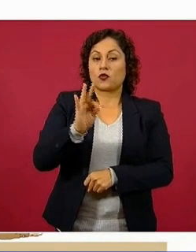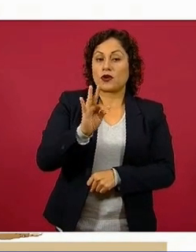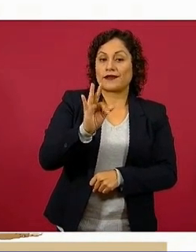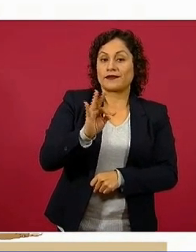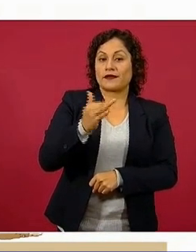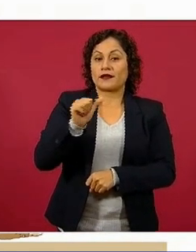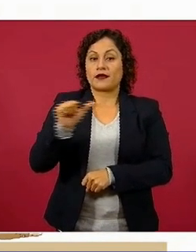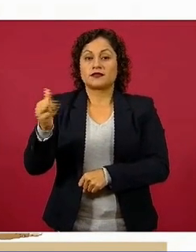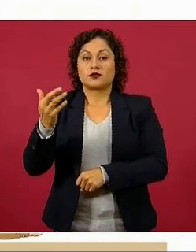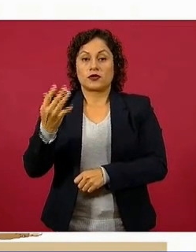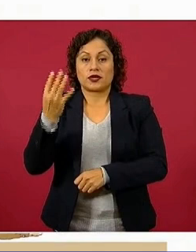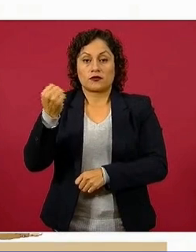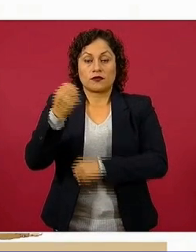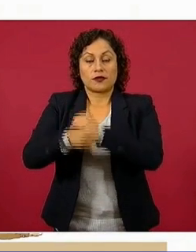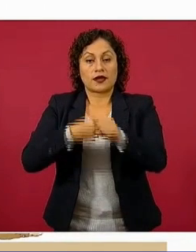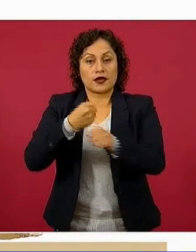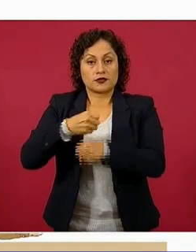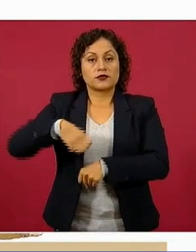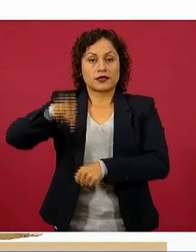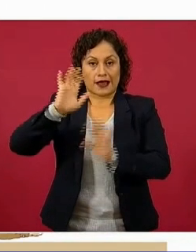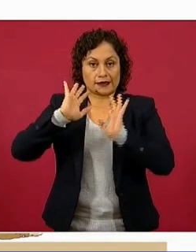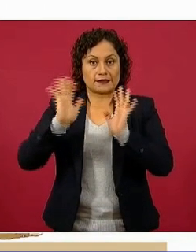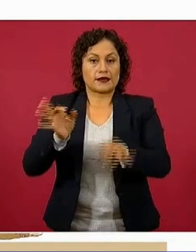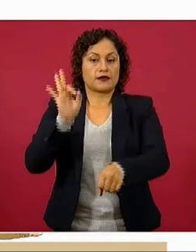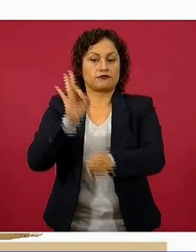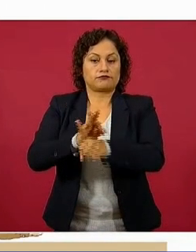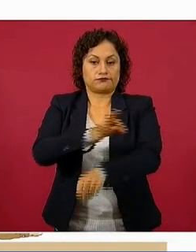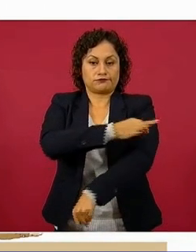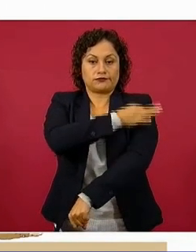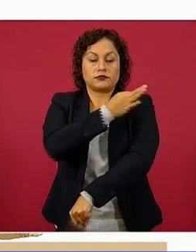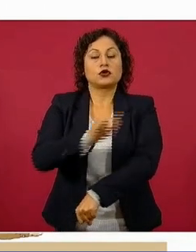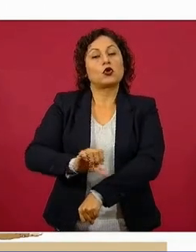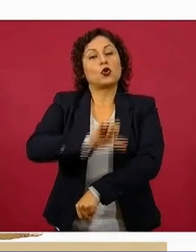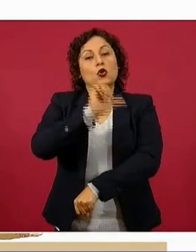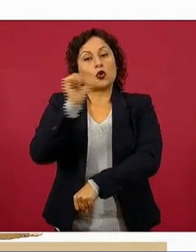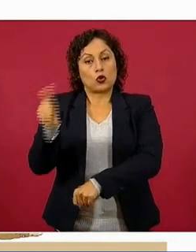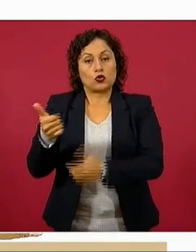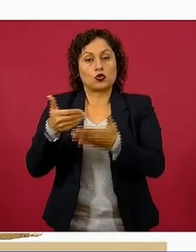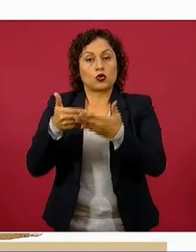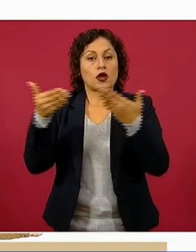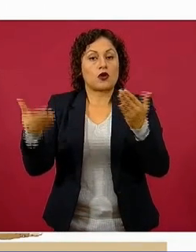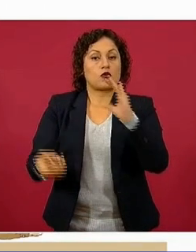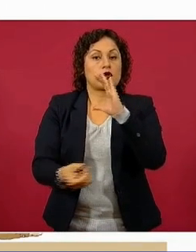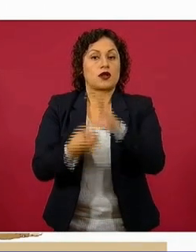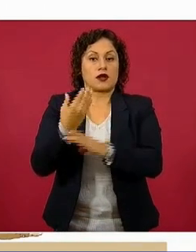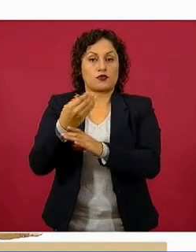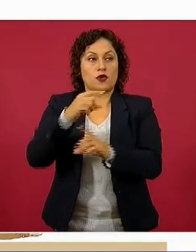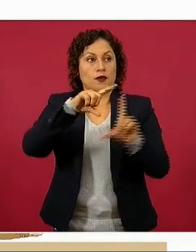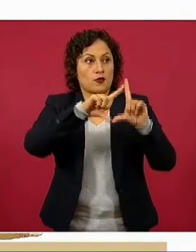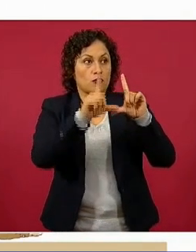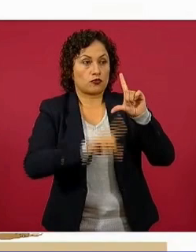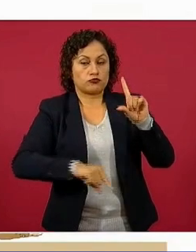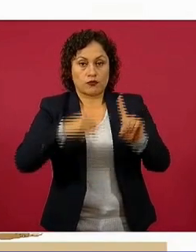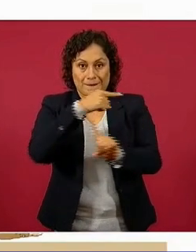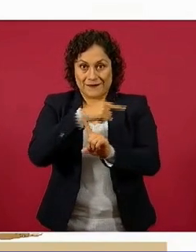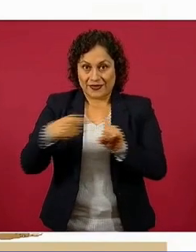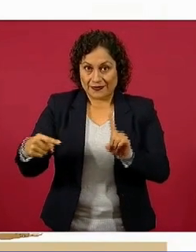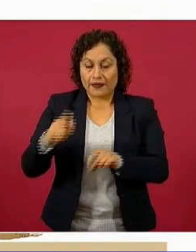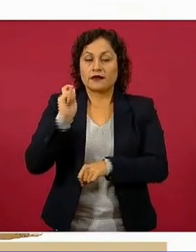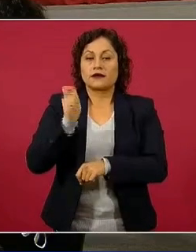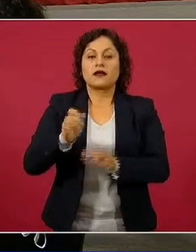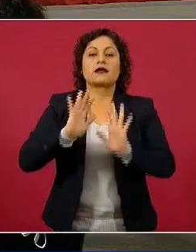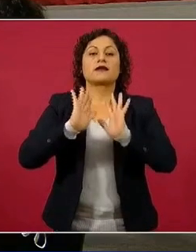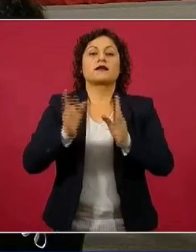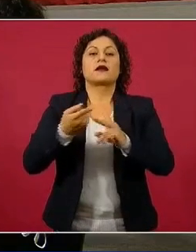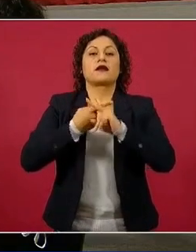están protegidas. Y acabamos de abrir ya en la mitad del país, en la mitad de las entidades federativas, la vacunación de 30